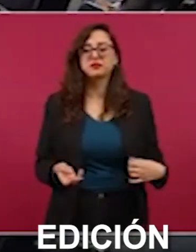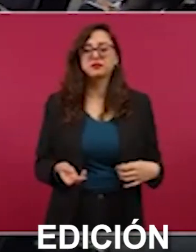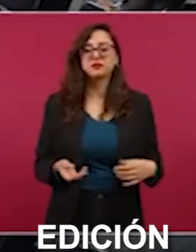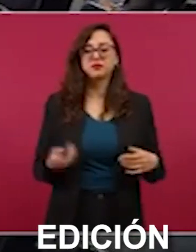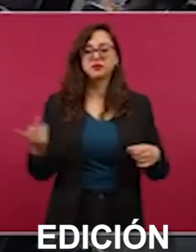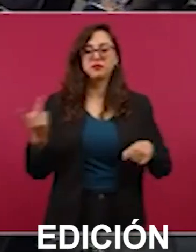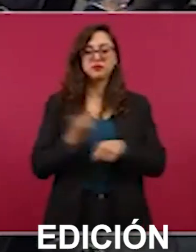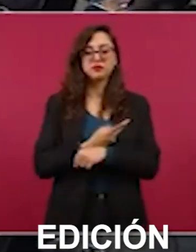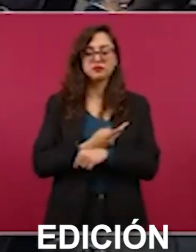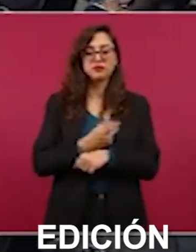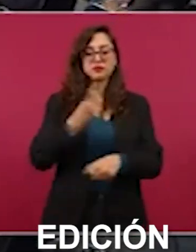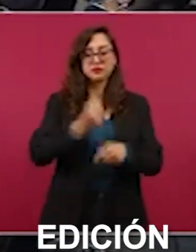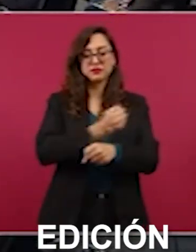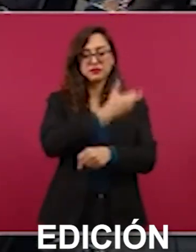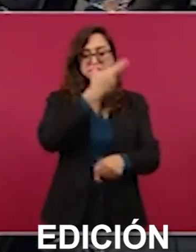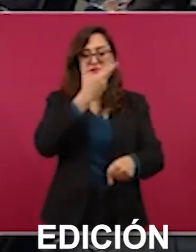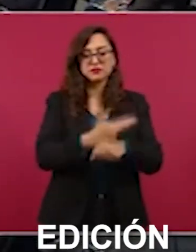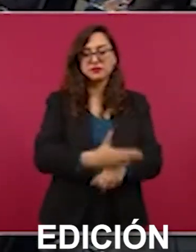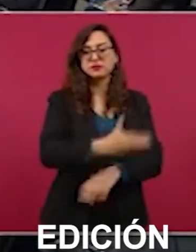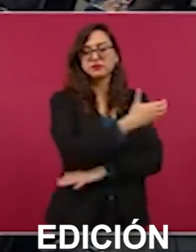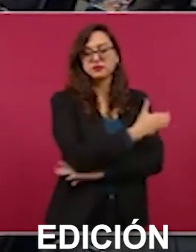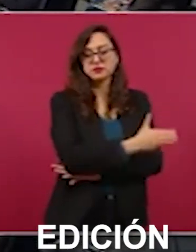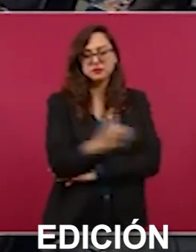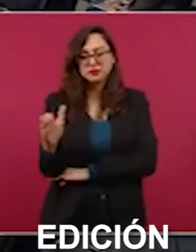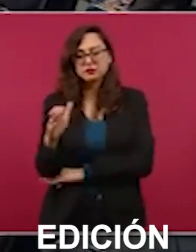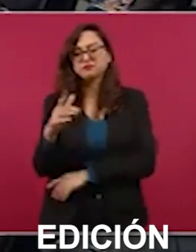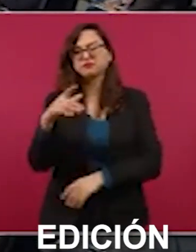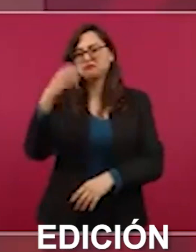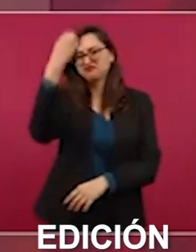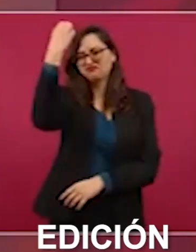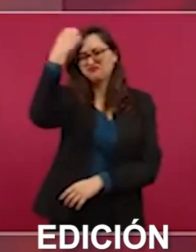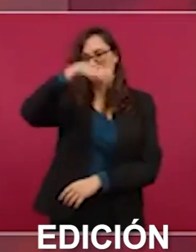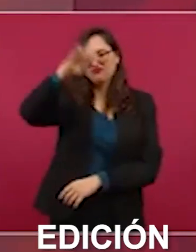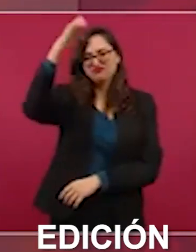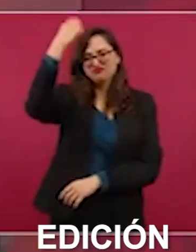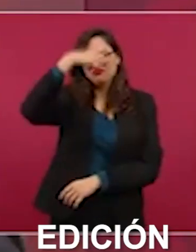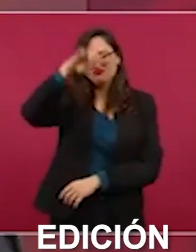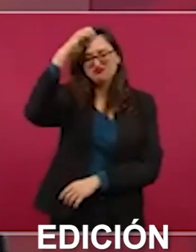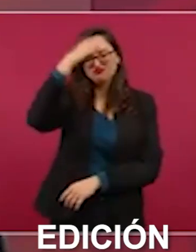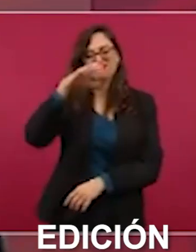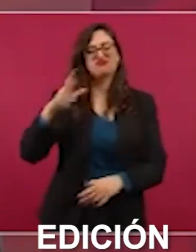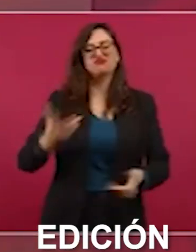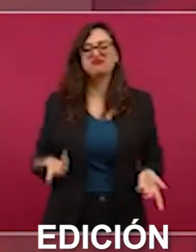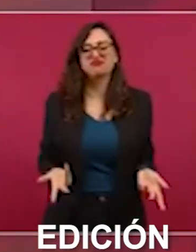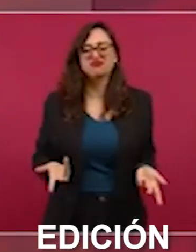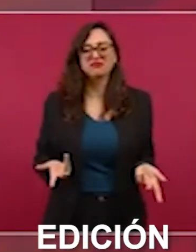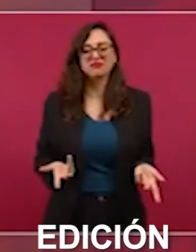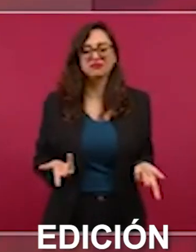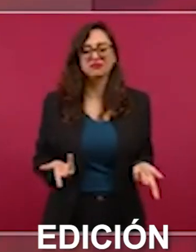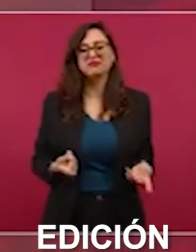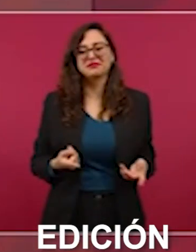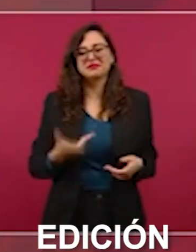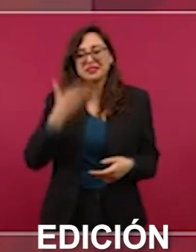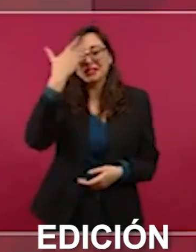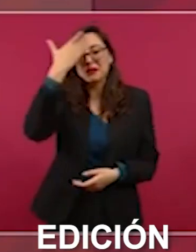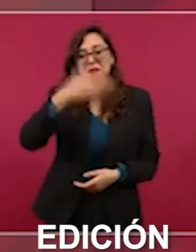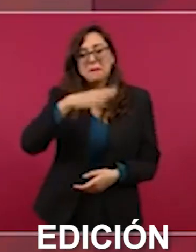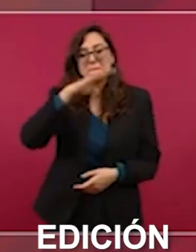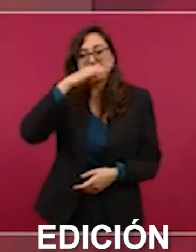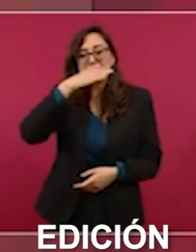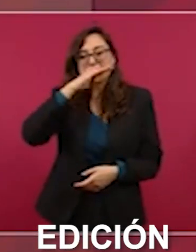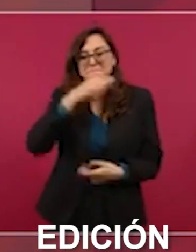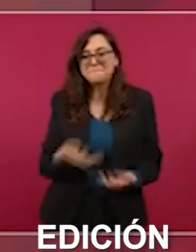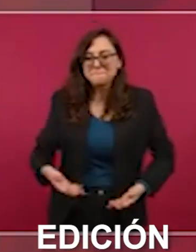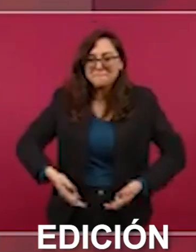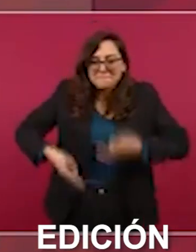gobernador tiene mucha experiencia pues sabe que el maíz es originario de